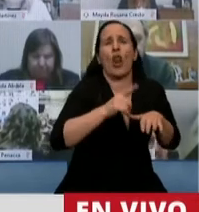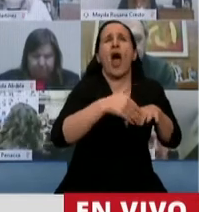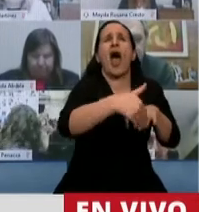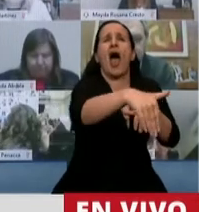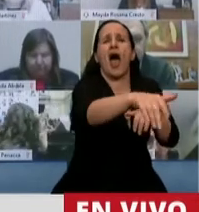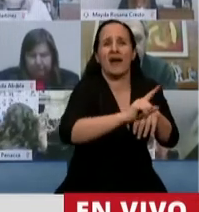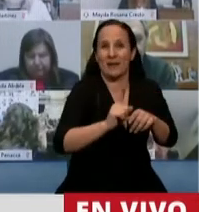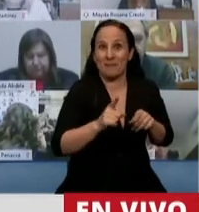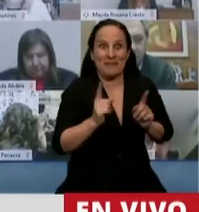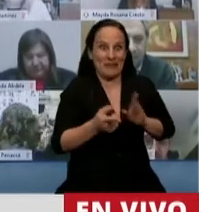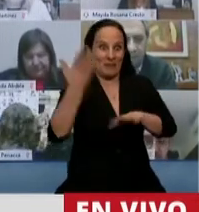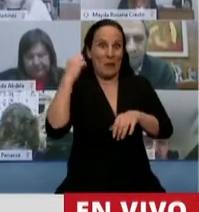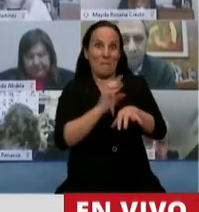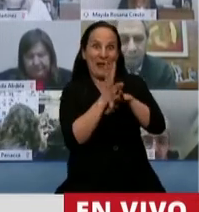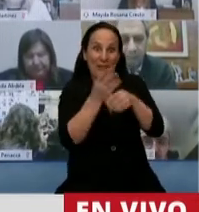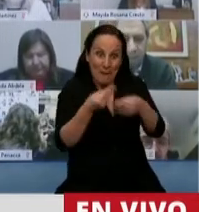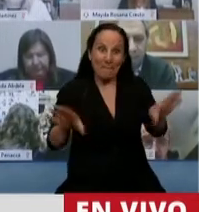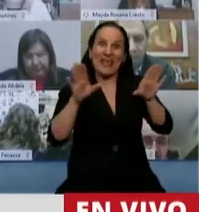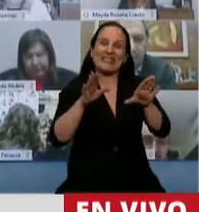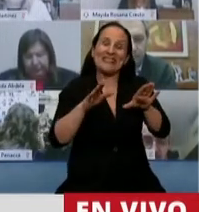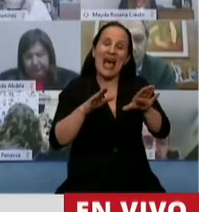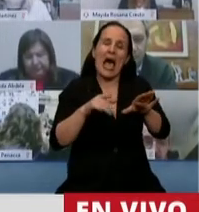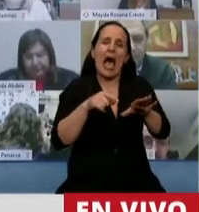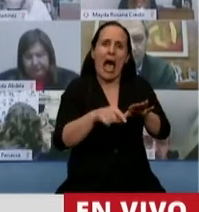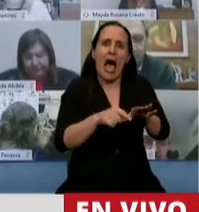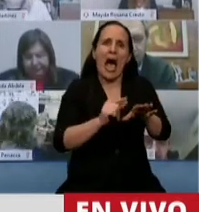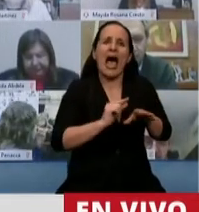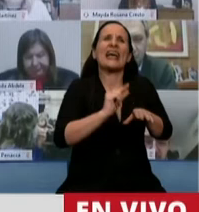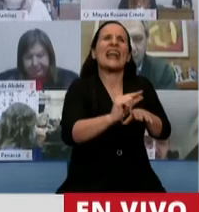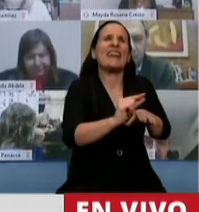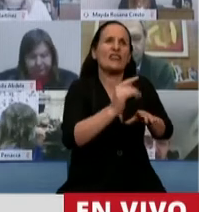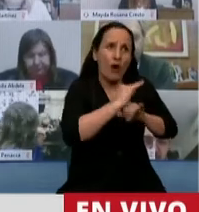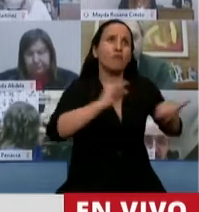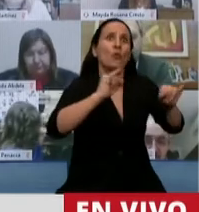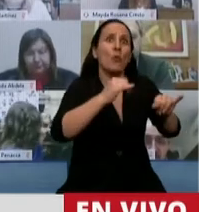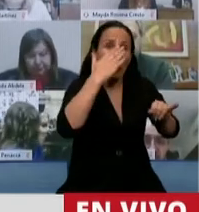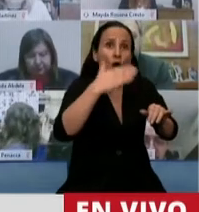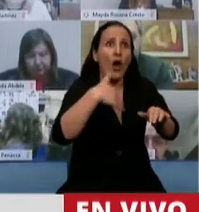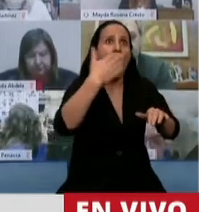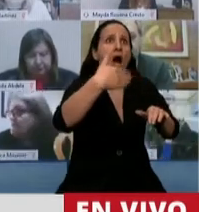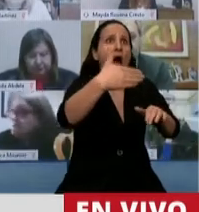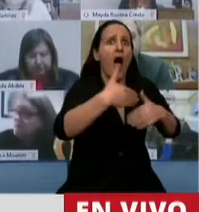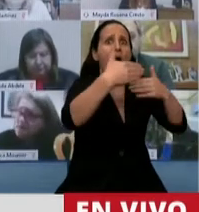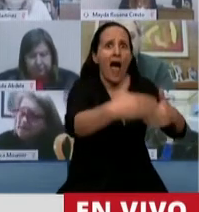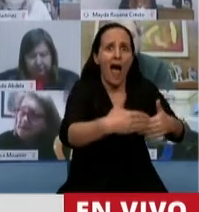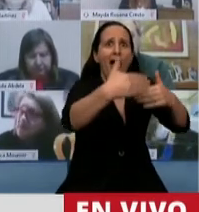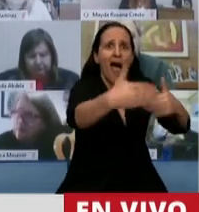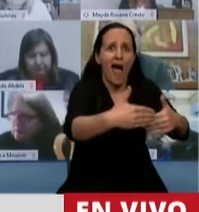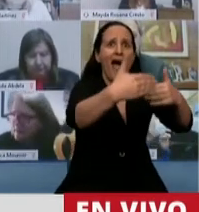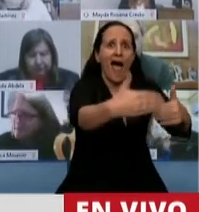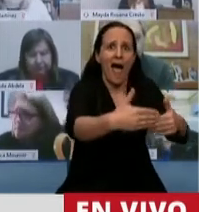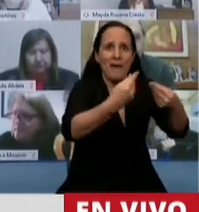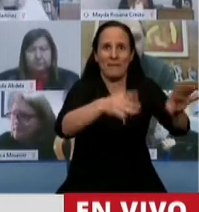en los principios de la pandemia donde tuvimos los primeros créditos que se anunciaron un retraso en las